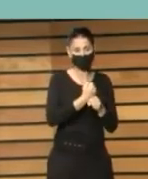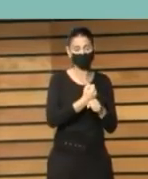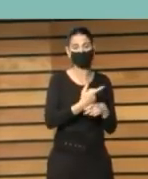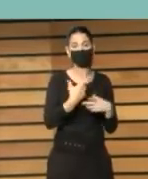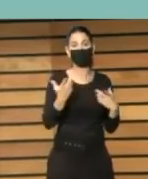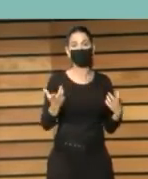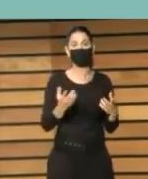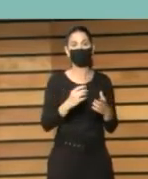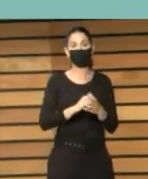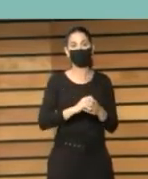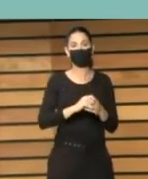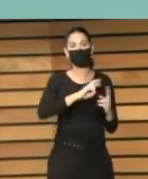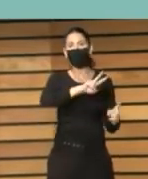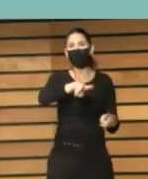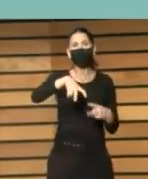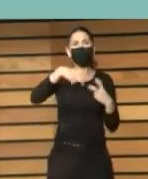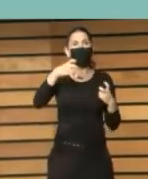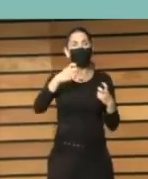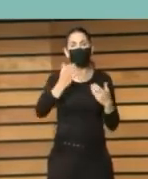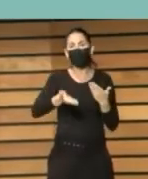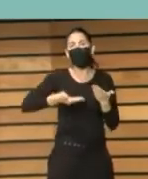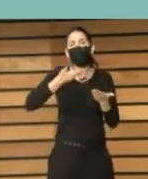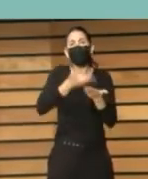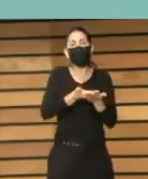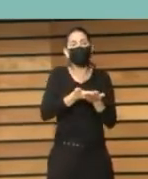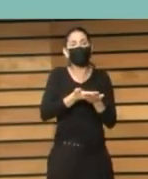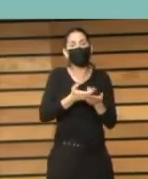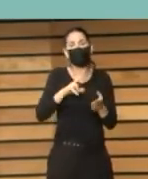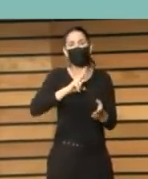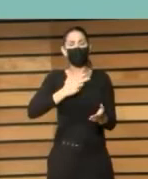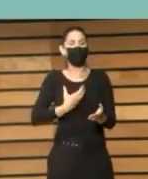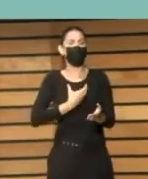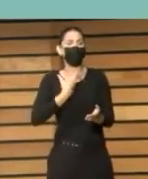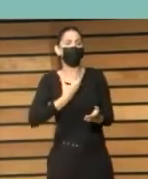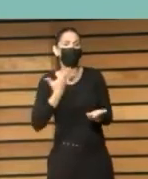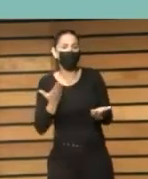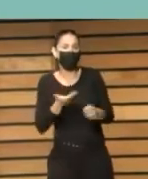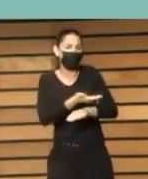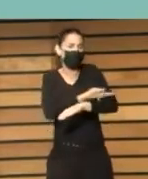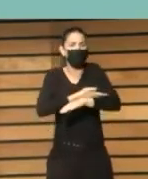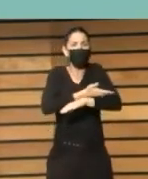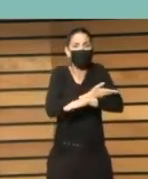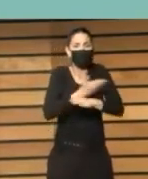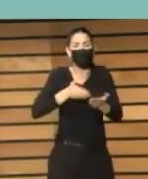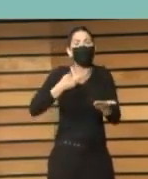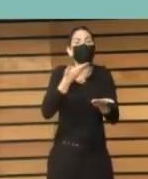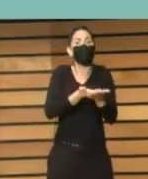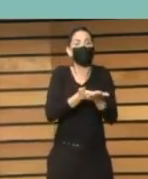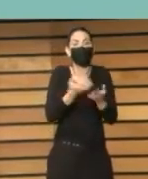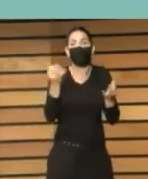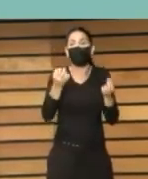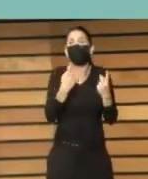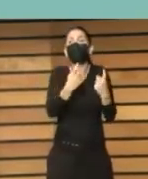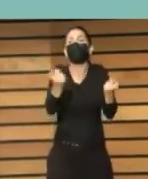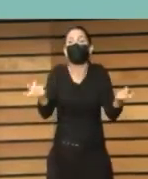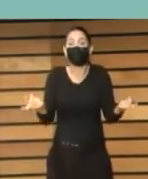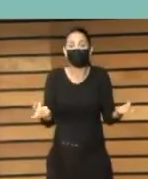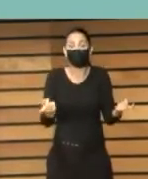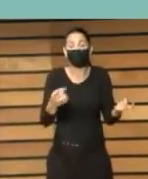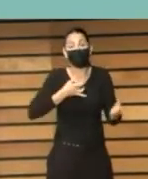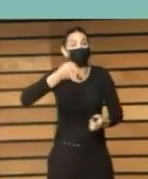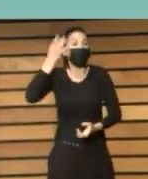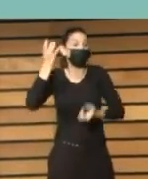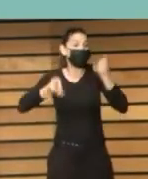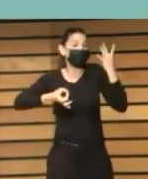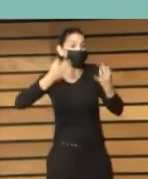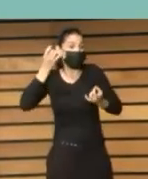qué innovación política qué podemos proponer a nuestro ayuntamiento y a los demás para romper estos silos y trabajar conjuntamente hay otras ideas que